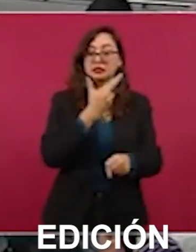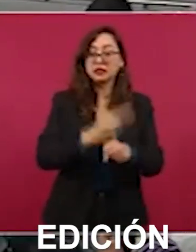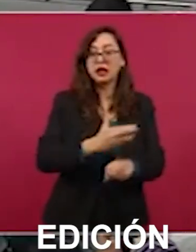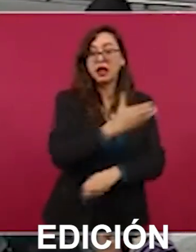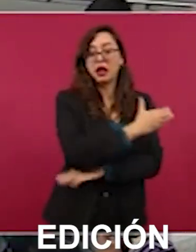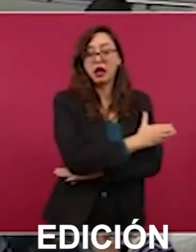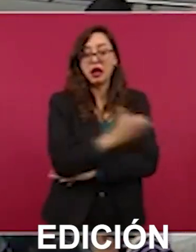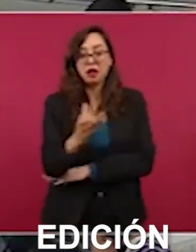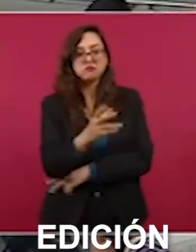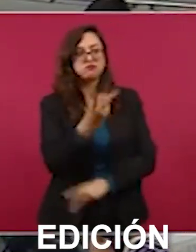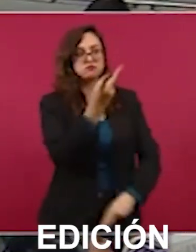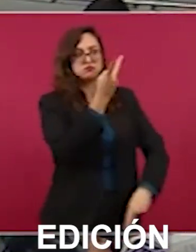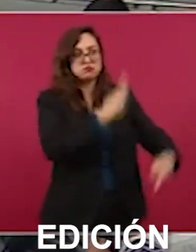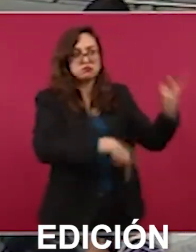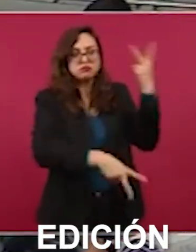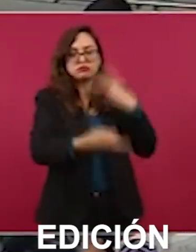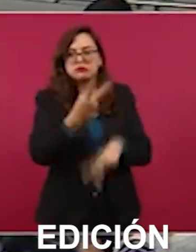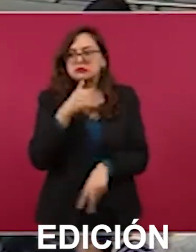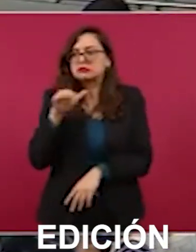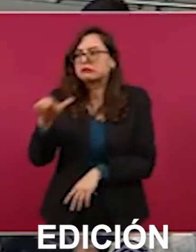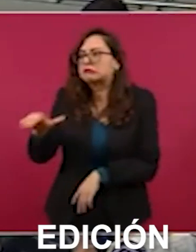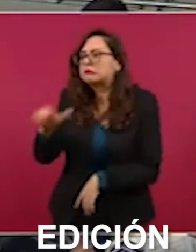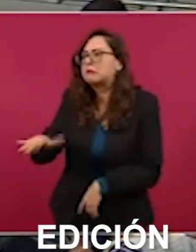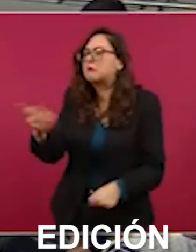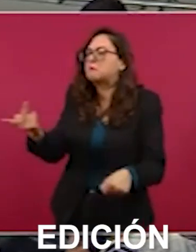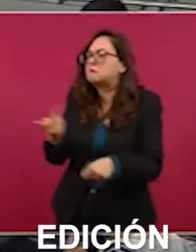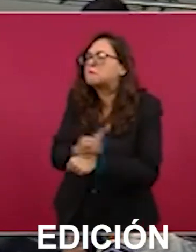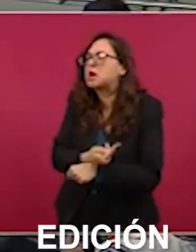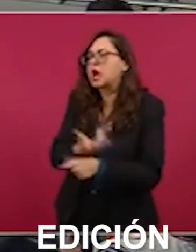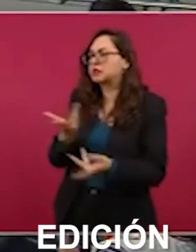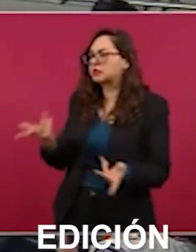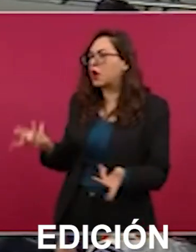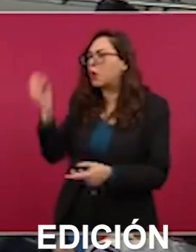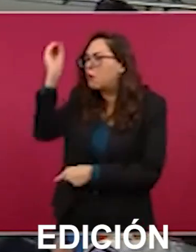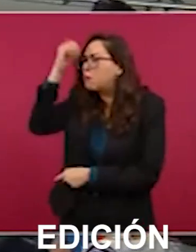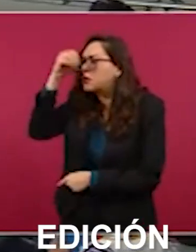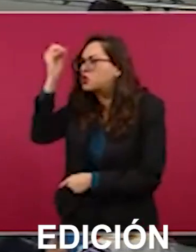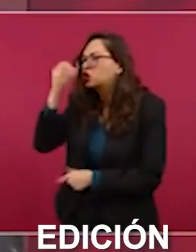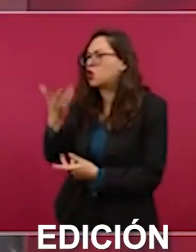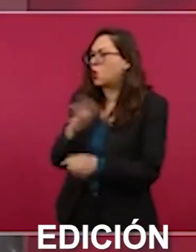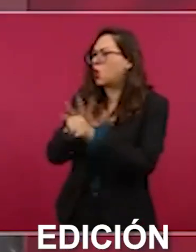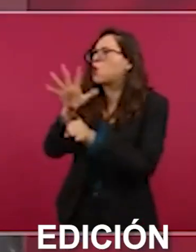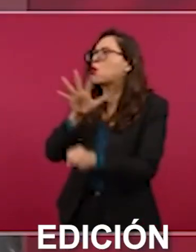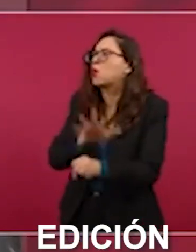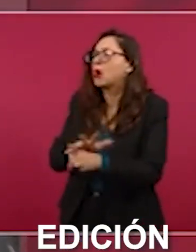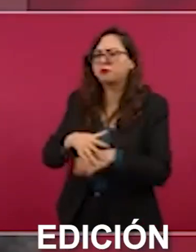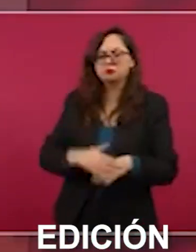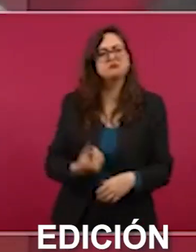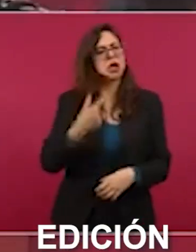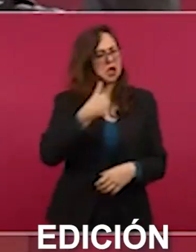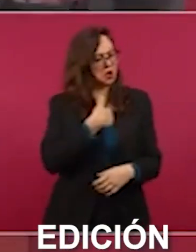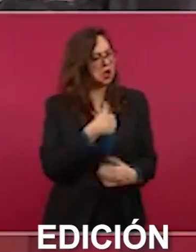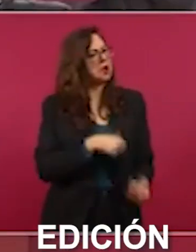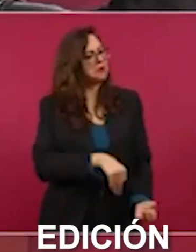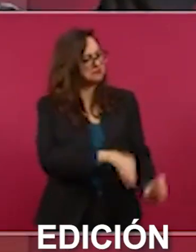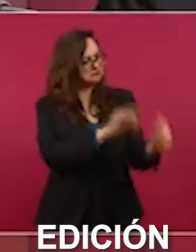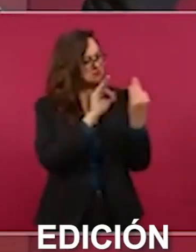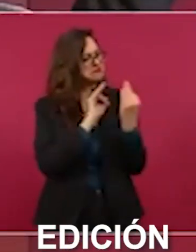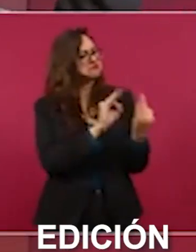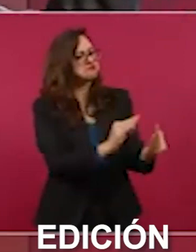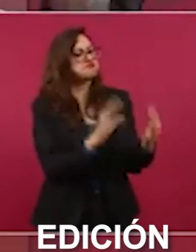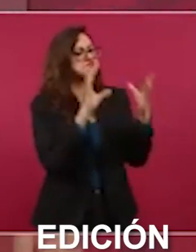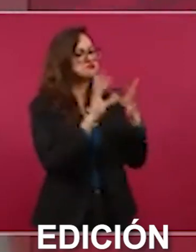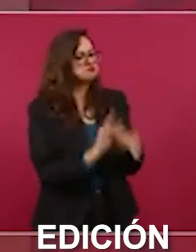a escuchar de manera directa cuál es nuestra postura que no se entere por